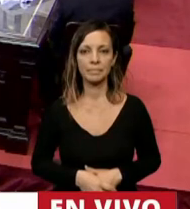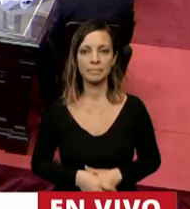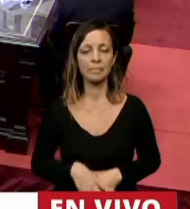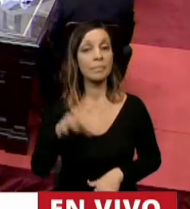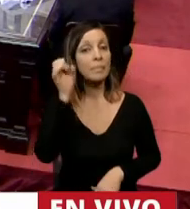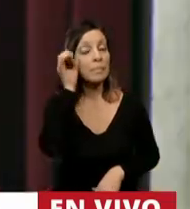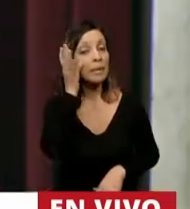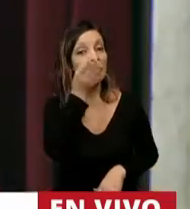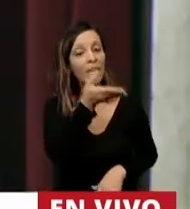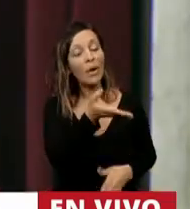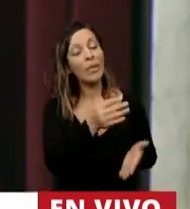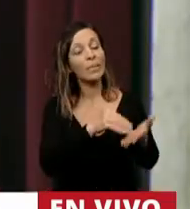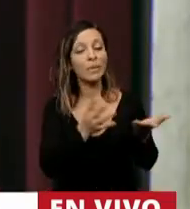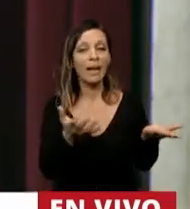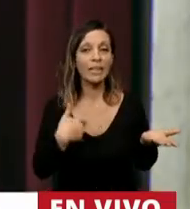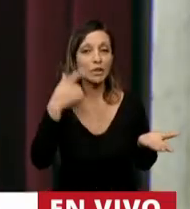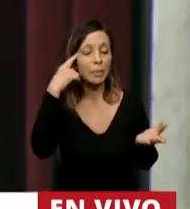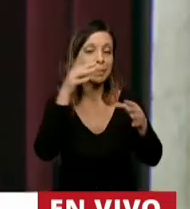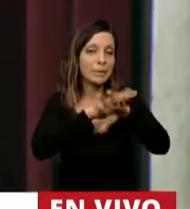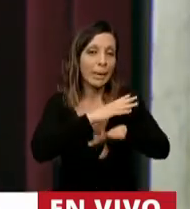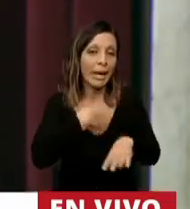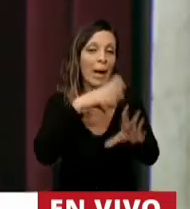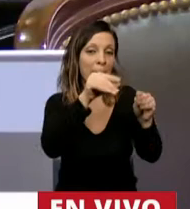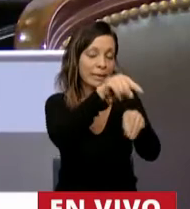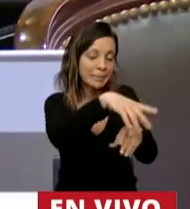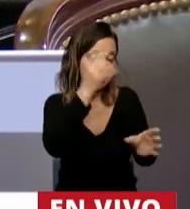Perdón, Diputada, quise apagar el mío y apagué el suyo.